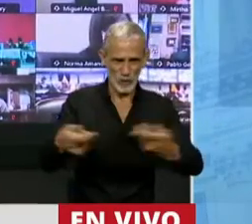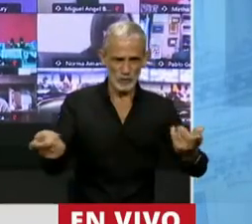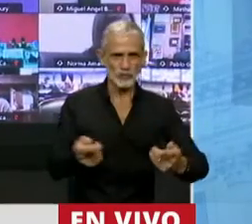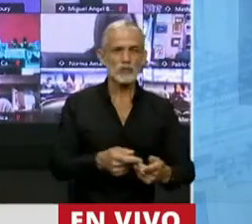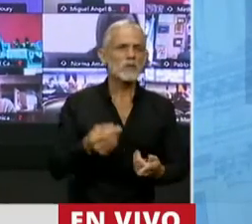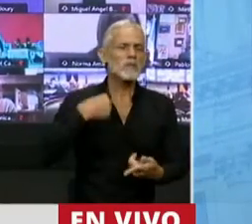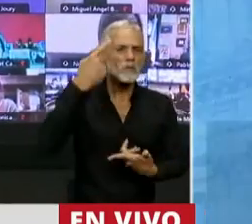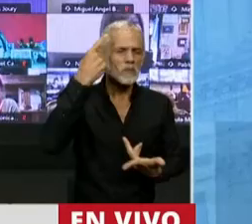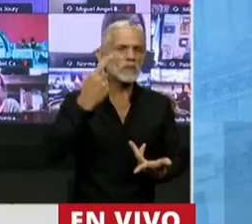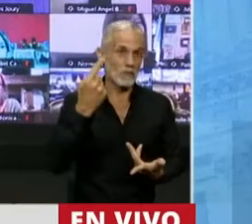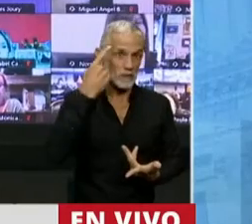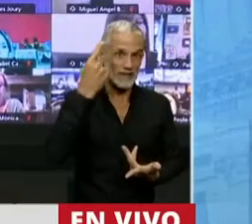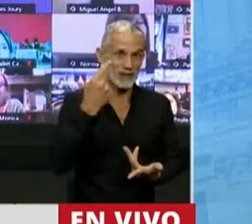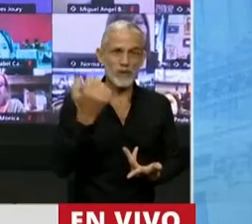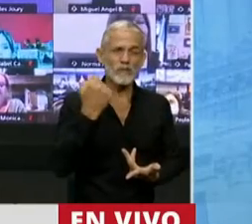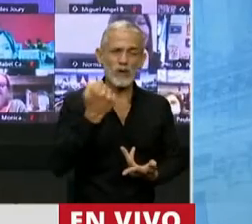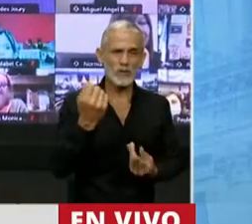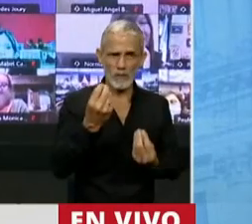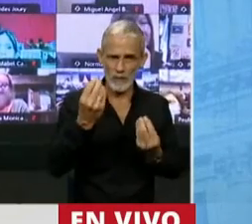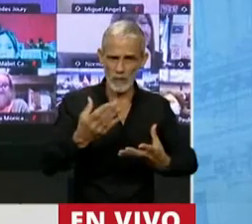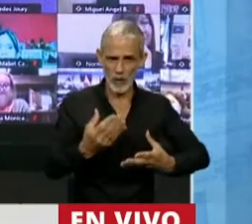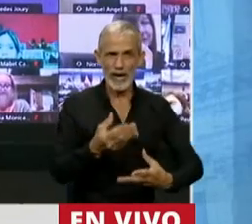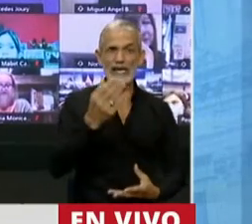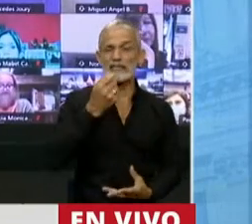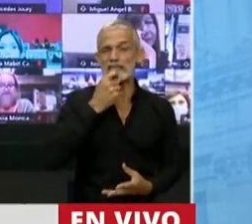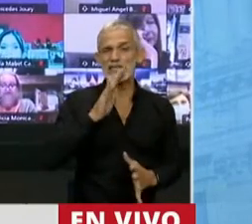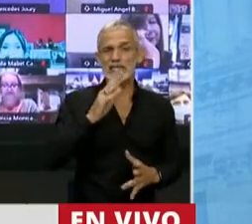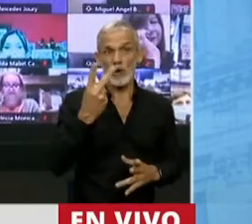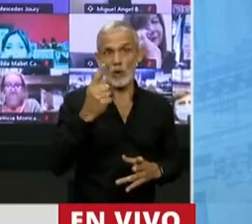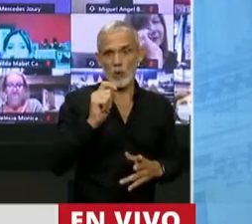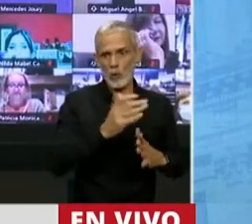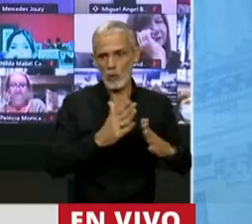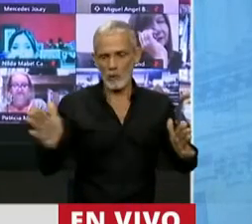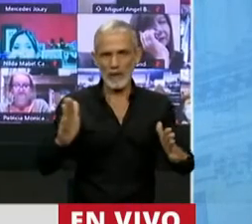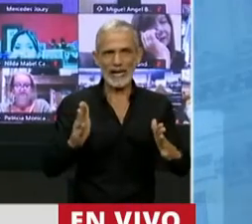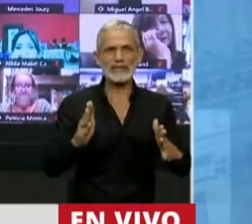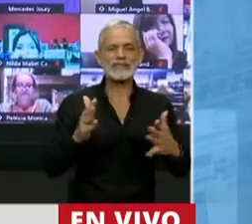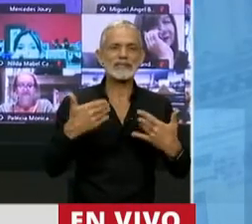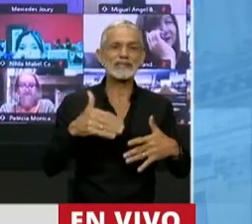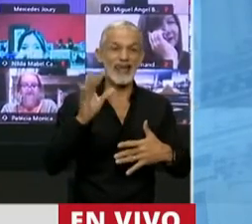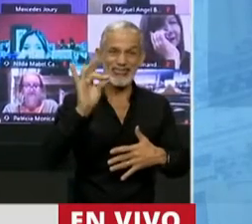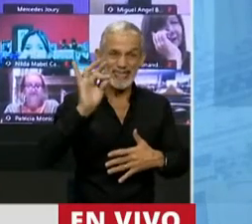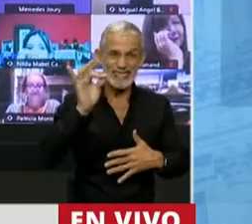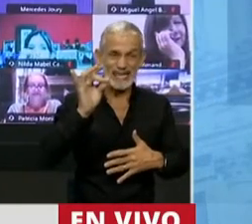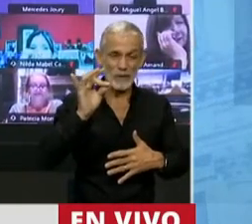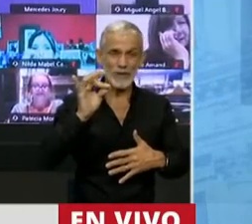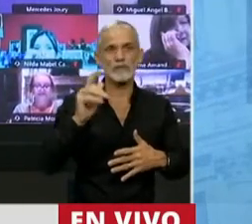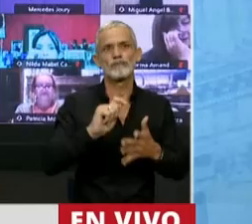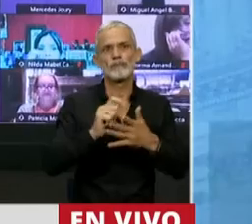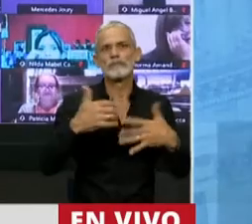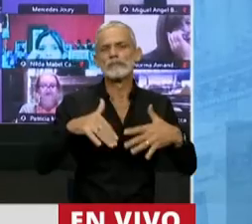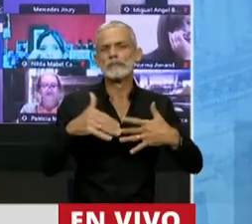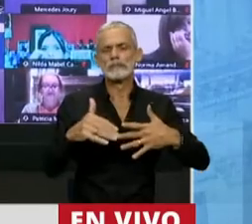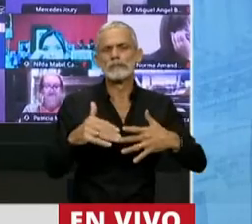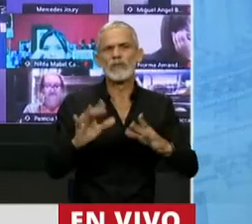¿Por qué creemos que es importante esto? Porque si no en un mes tan caro como es el mes de diciembre para todos nosotros